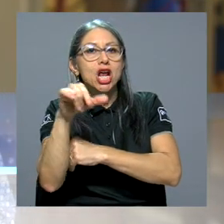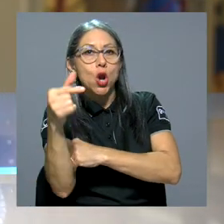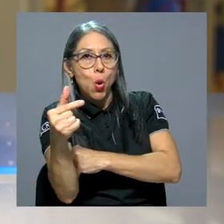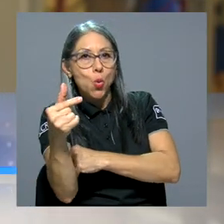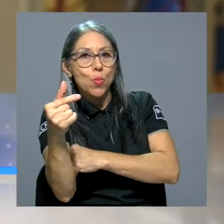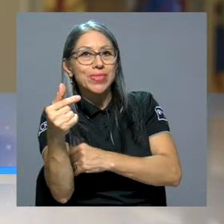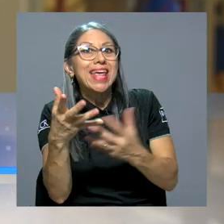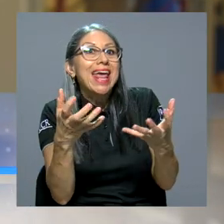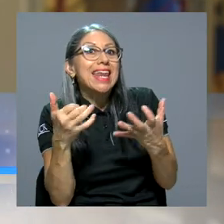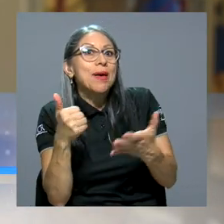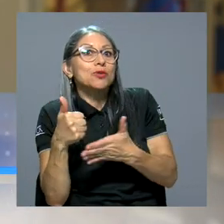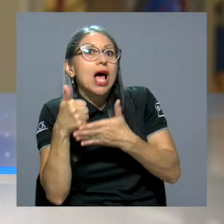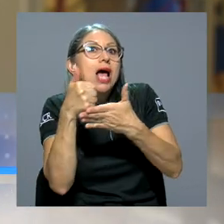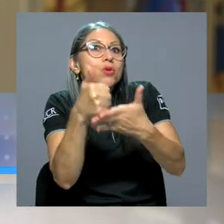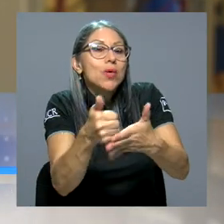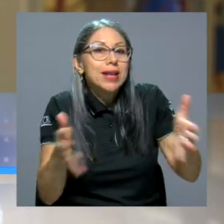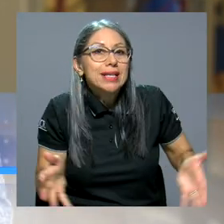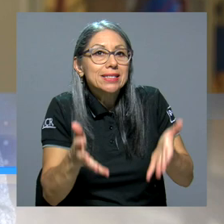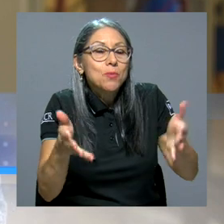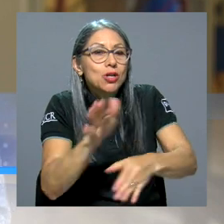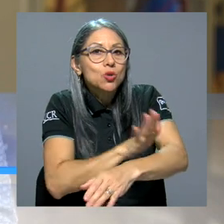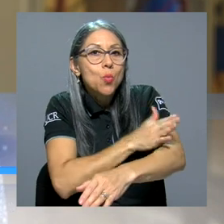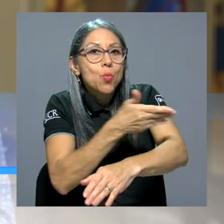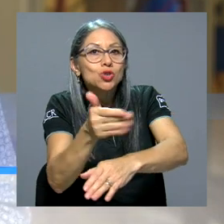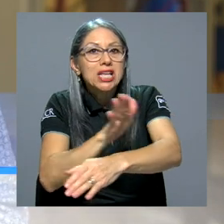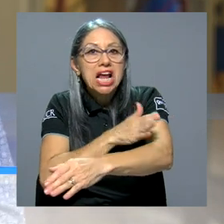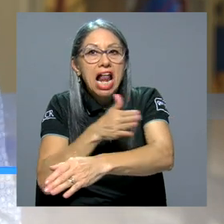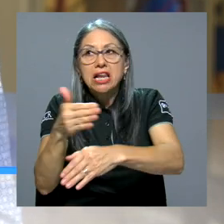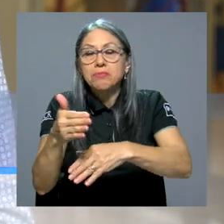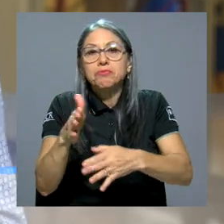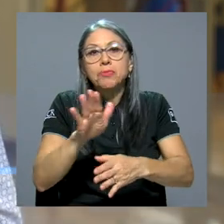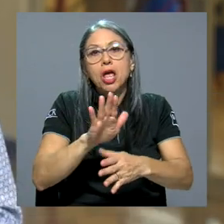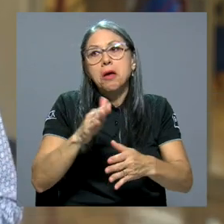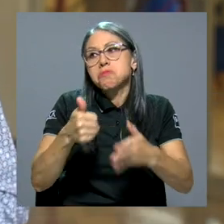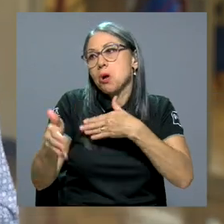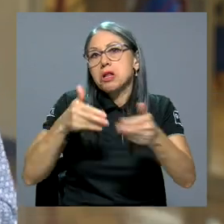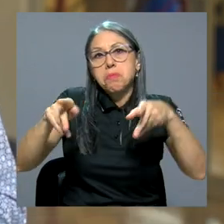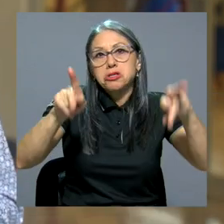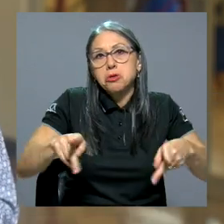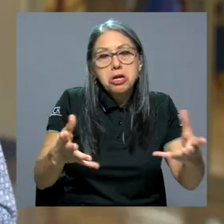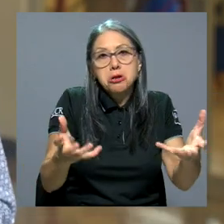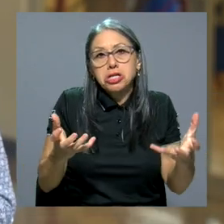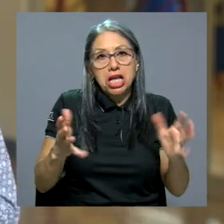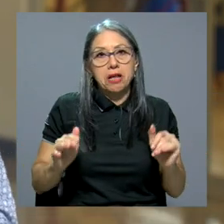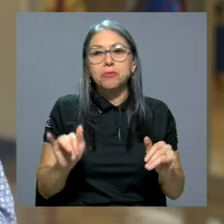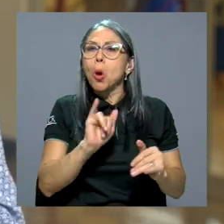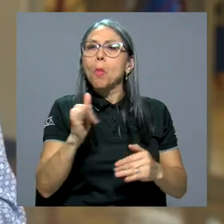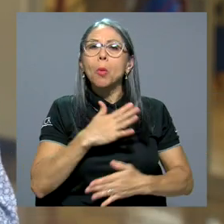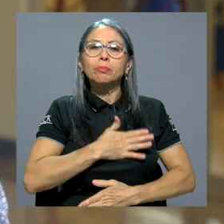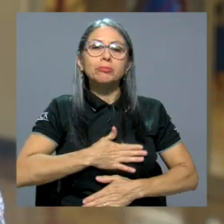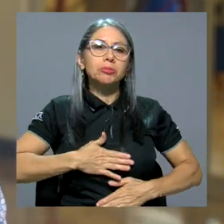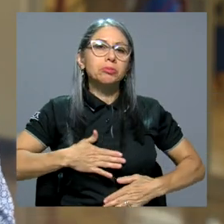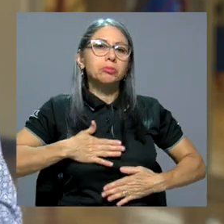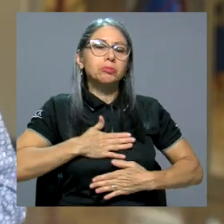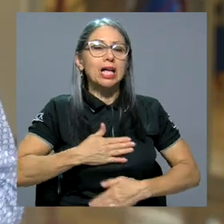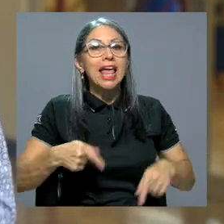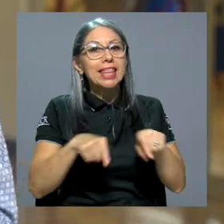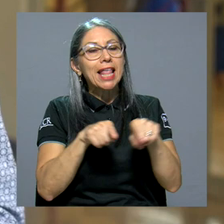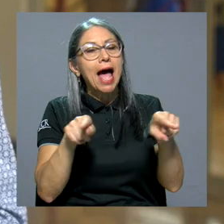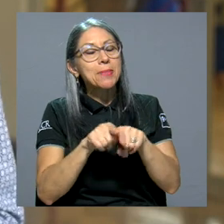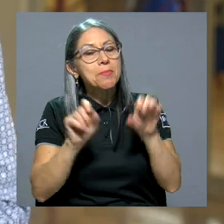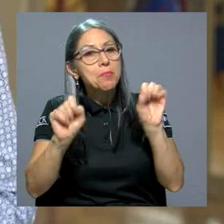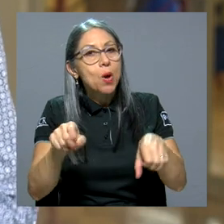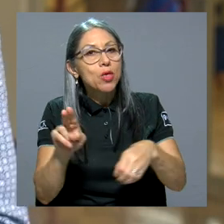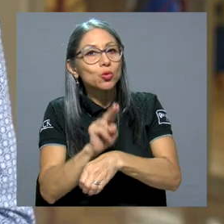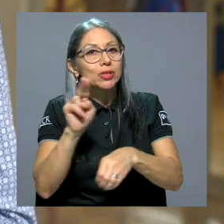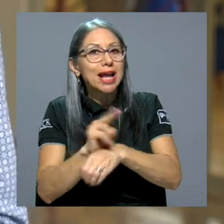ayudar en la estimulación musical para el público que se lo quisiera. Desde ya una forma más de pasatiempo, como también se puede